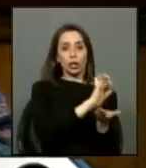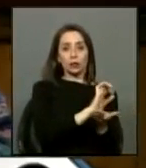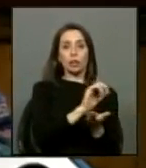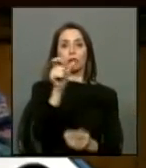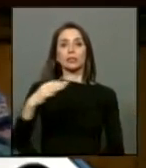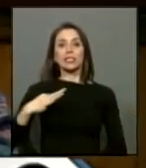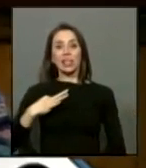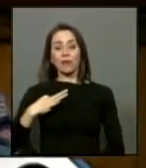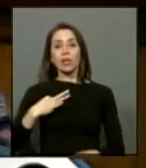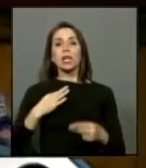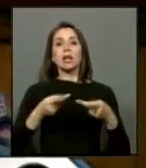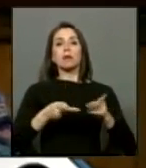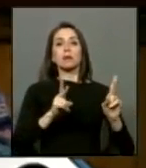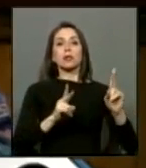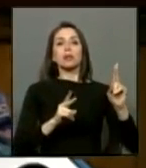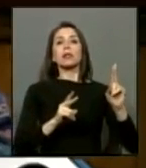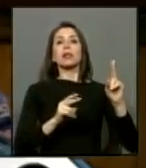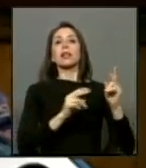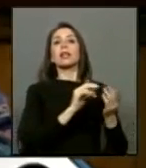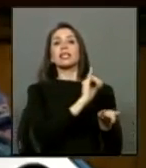con la anuencia de los primeros.